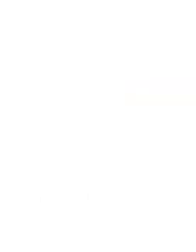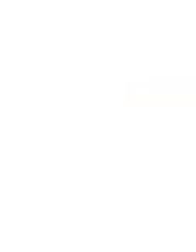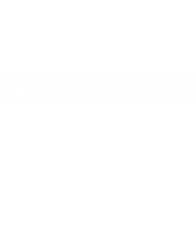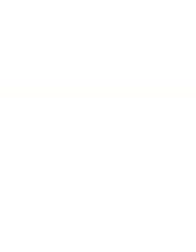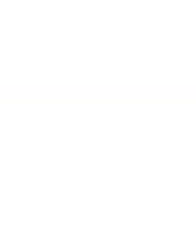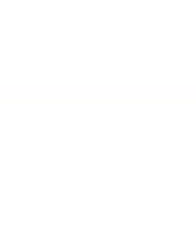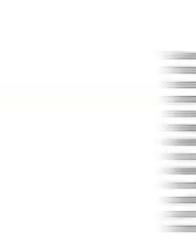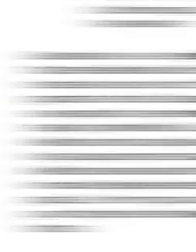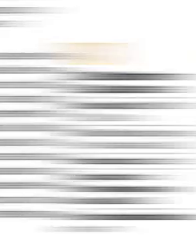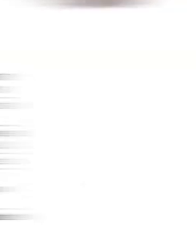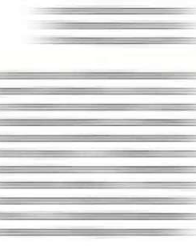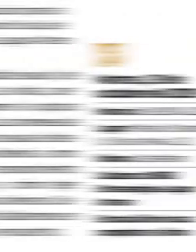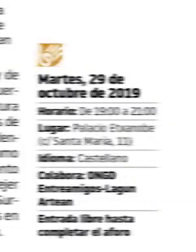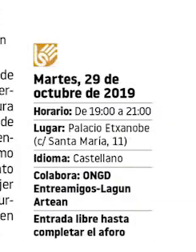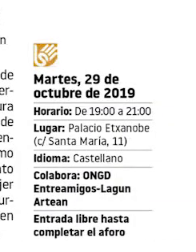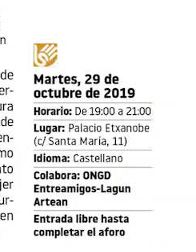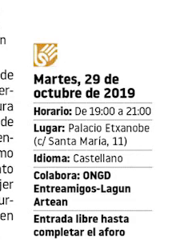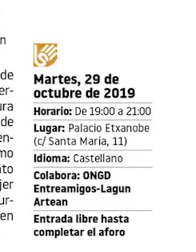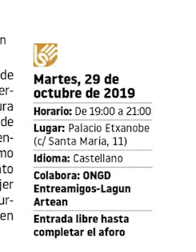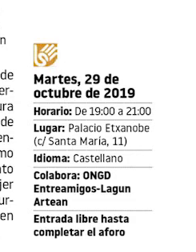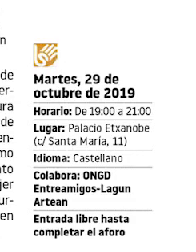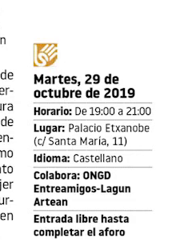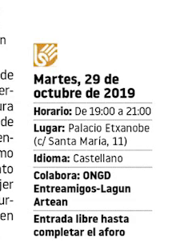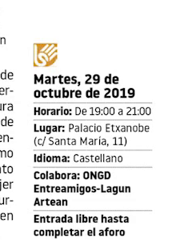Comunicación Falta la La